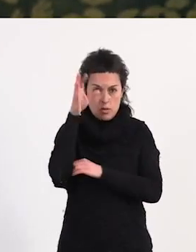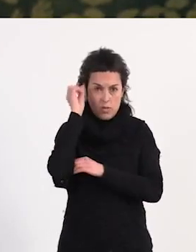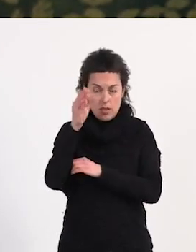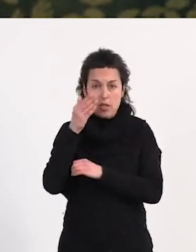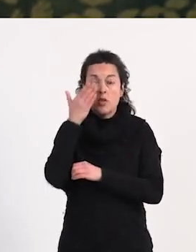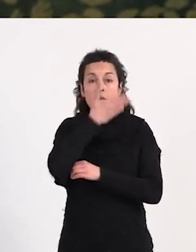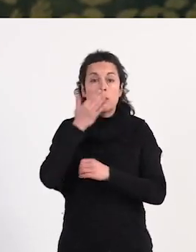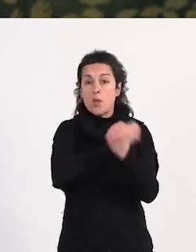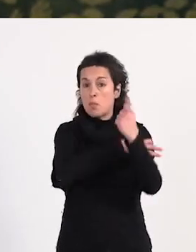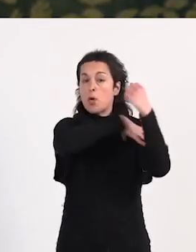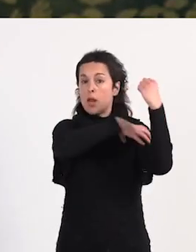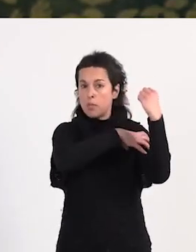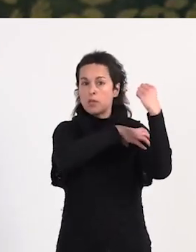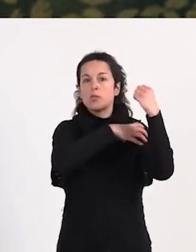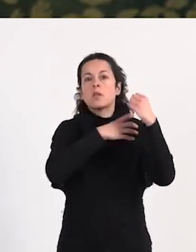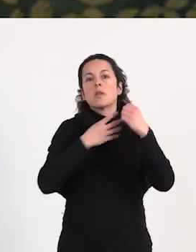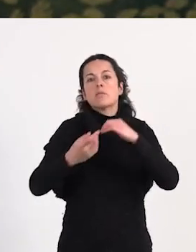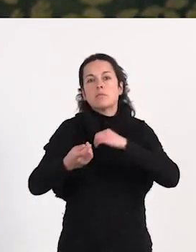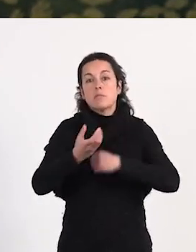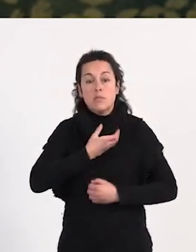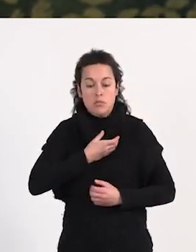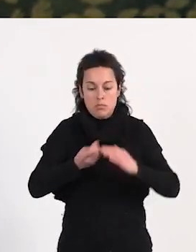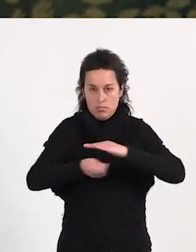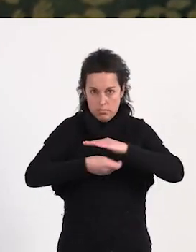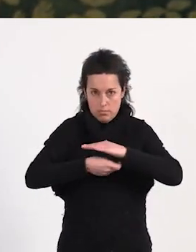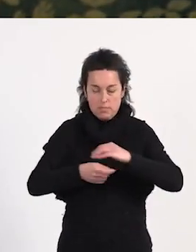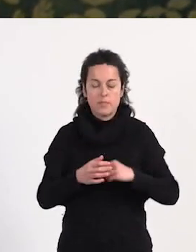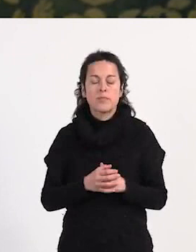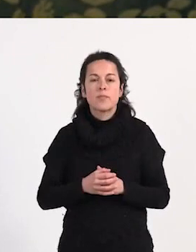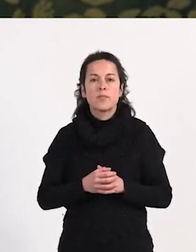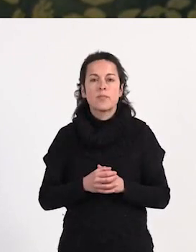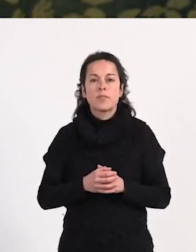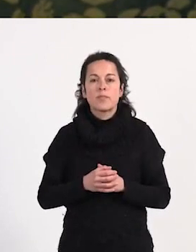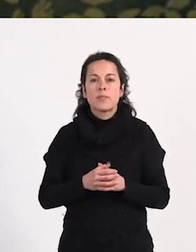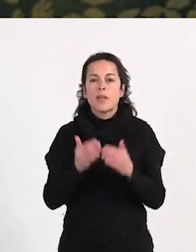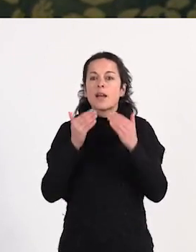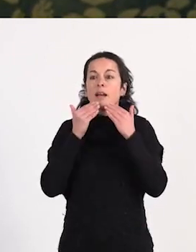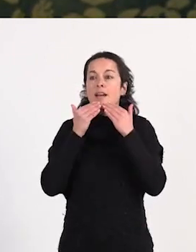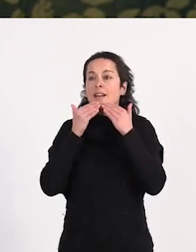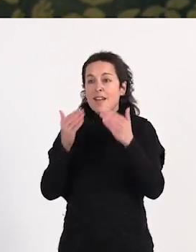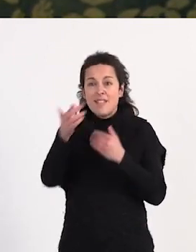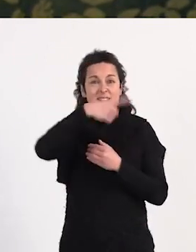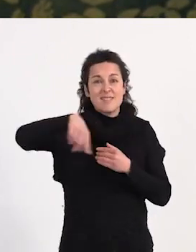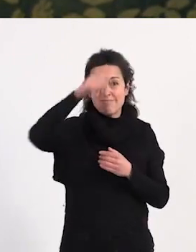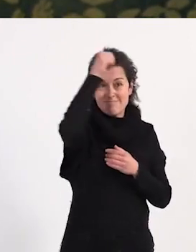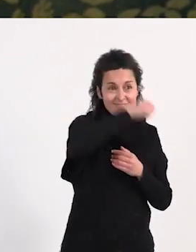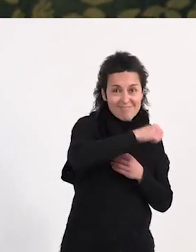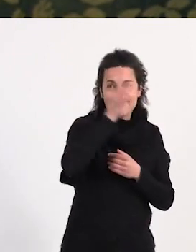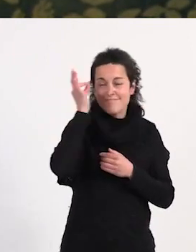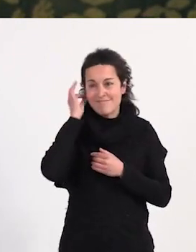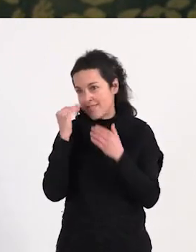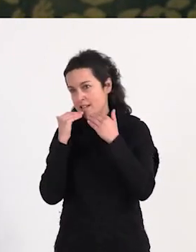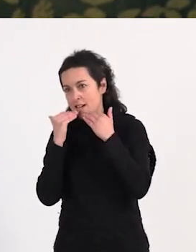de la Escuela de Empoderamiento del Ayuntamiento de Vitoria-Gasteiz. Agradezco a todas vosotras y vosotros que estáis aquí